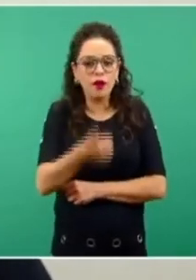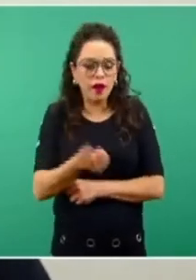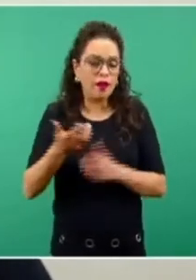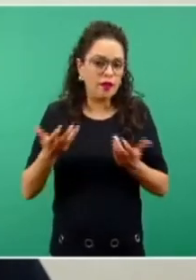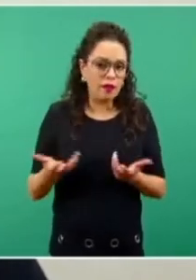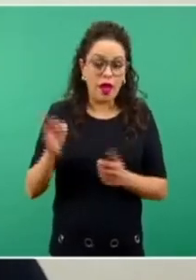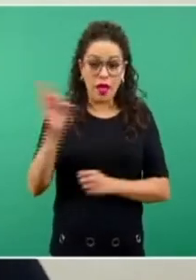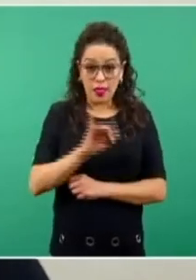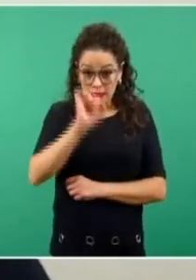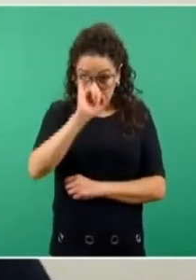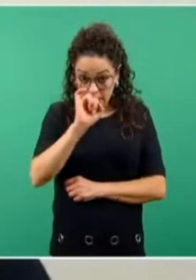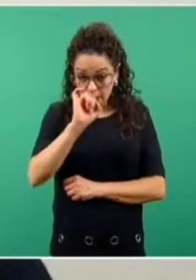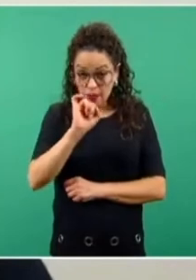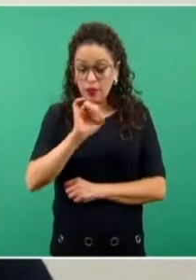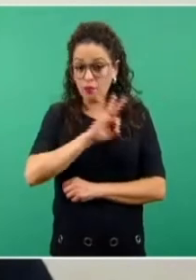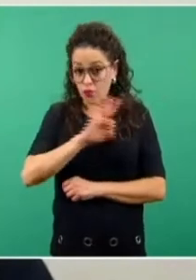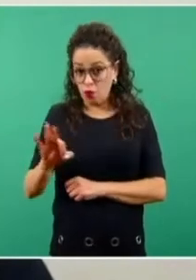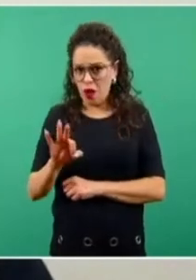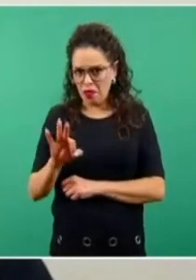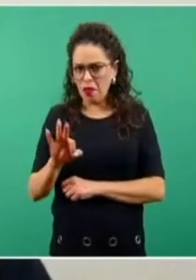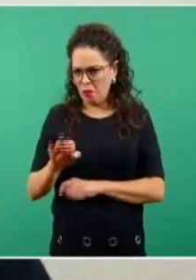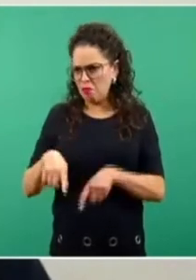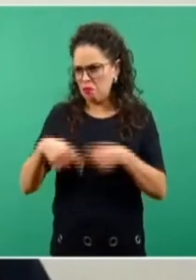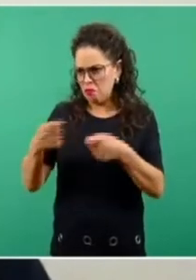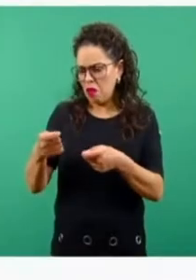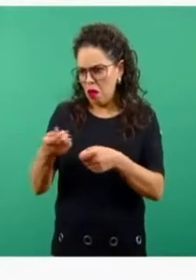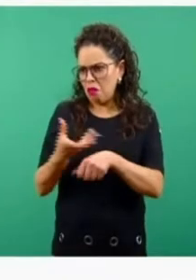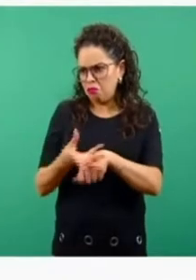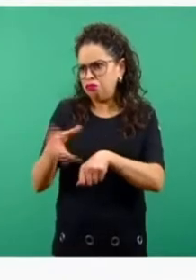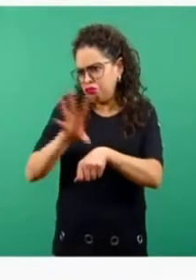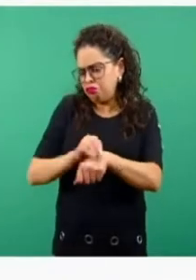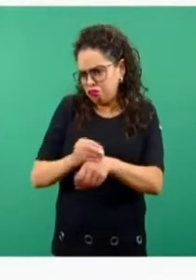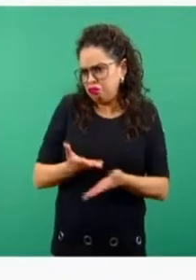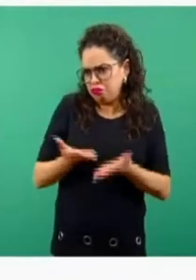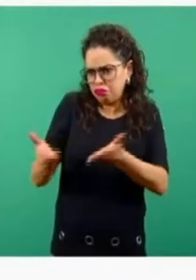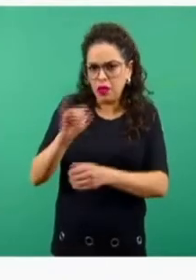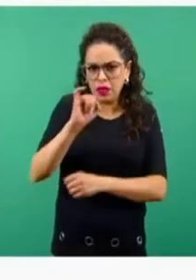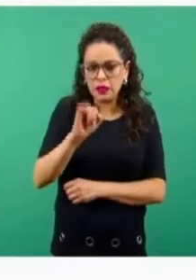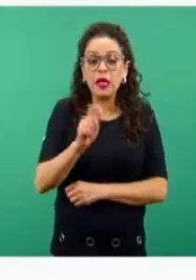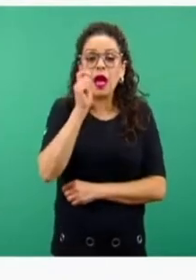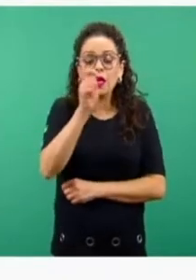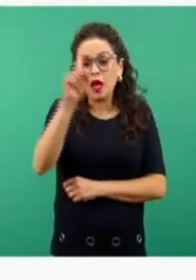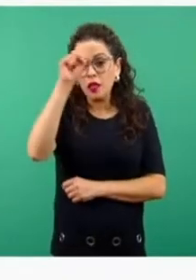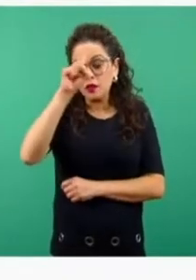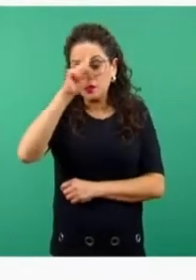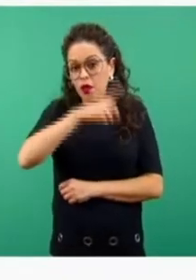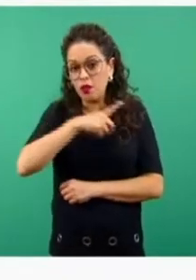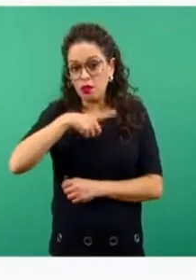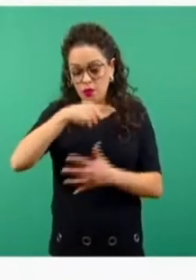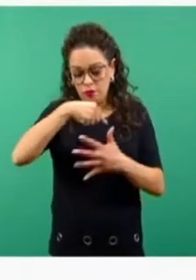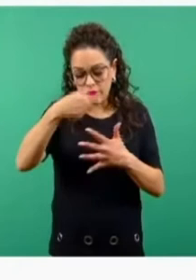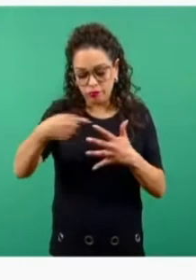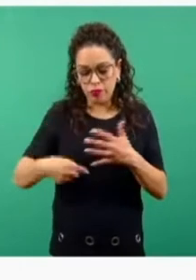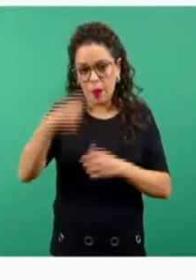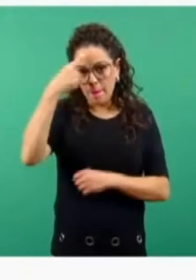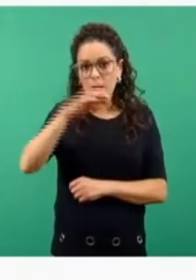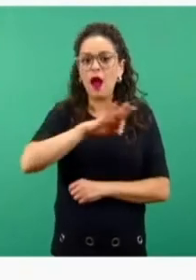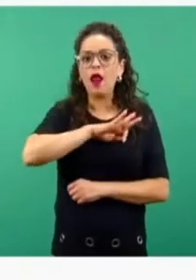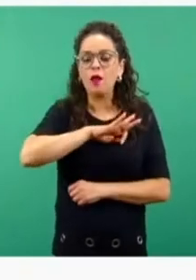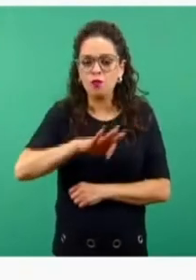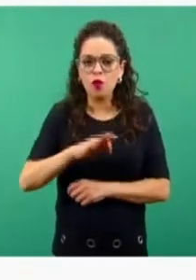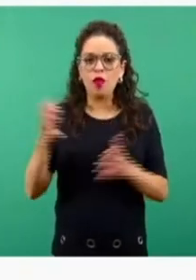cuáles son las medidas que se deben de tener en cuenta y que se deben de tomar para que éstas se lleven a cabo